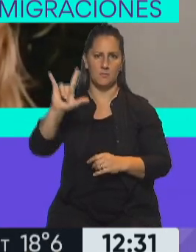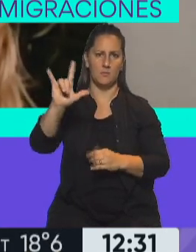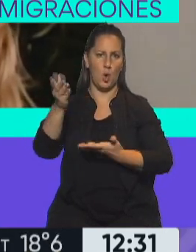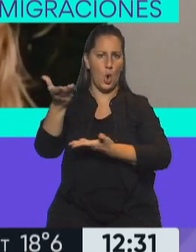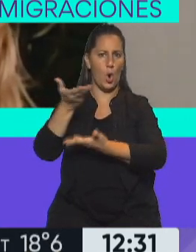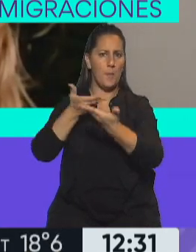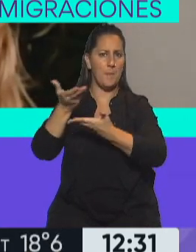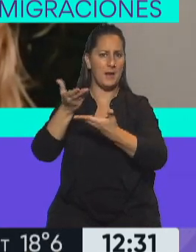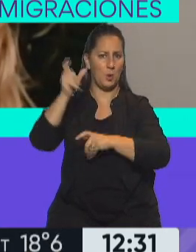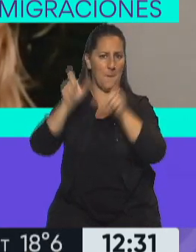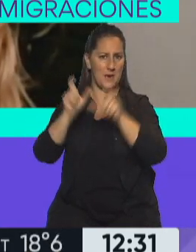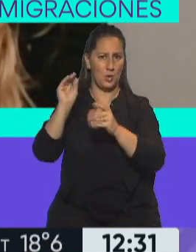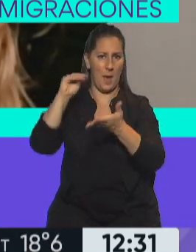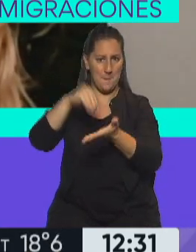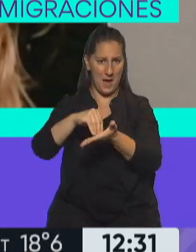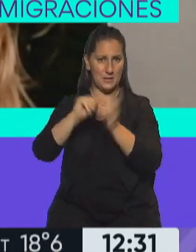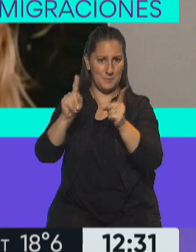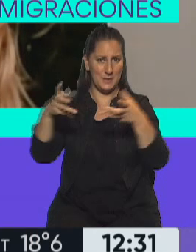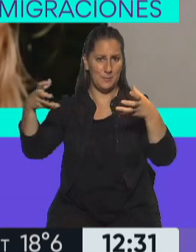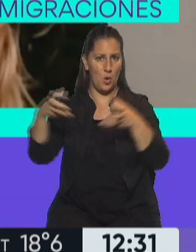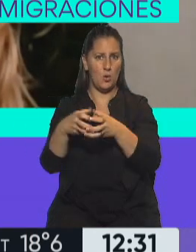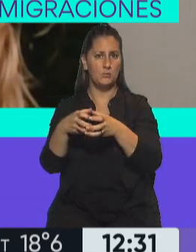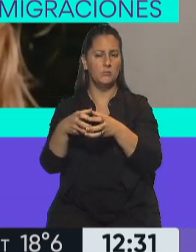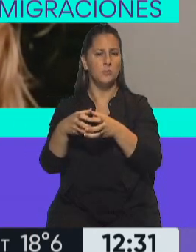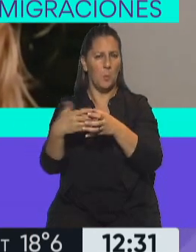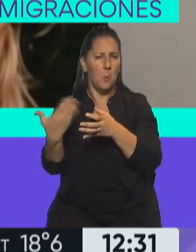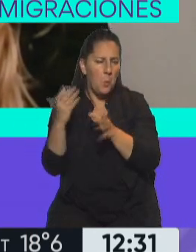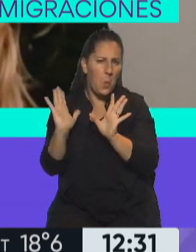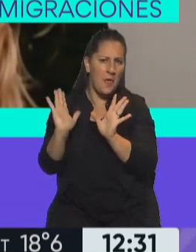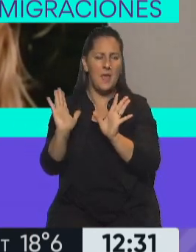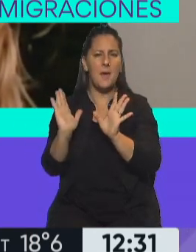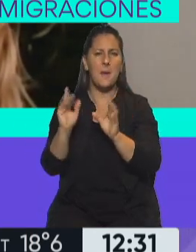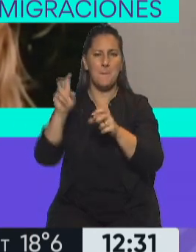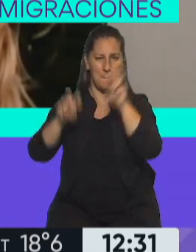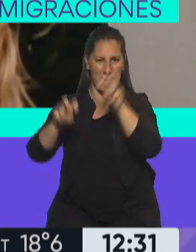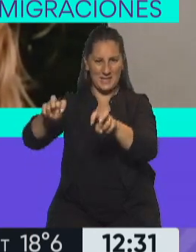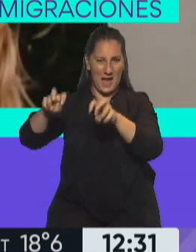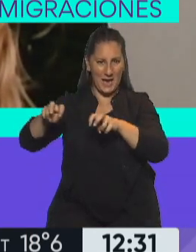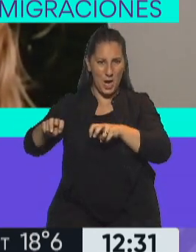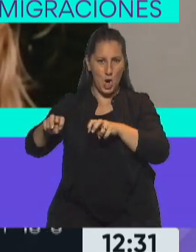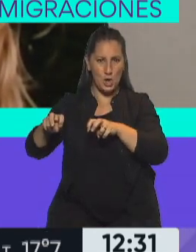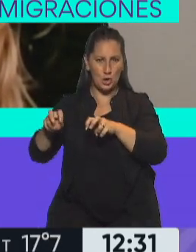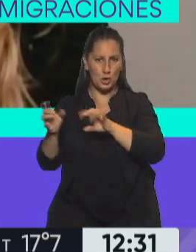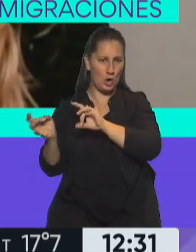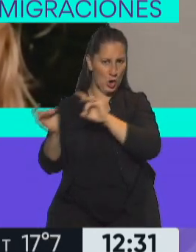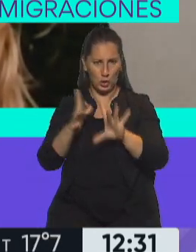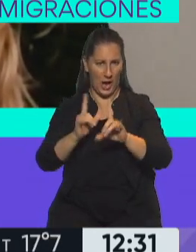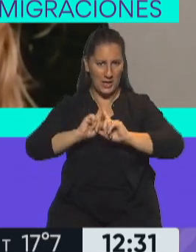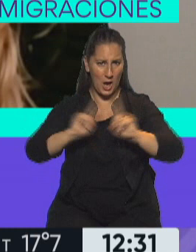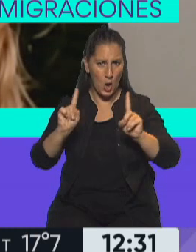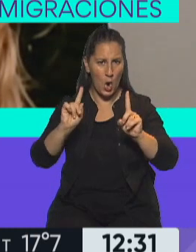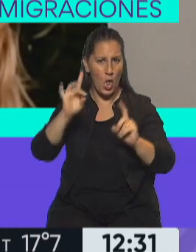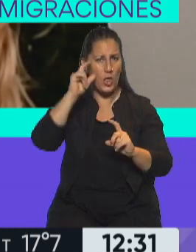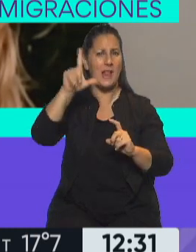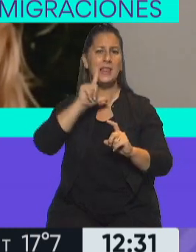con otros pasajeros que estaban en ese vuelo. ¿Qué posibilidad hay de que esos otros pasajeros no se hayan contagiado con la variante